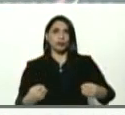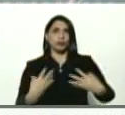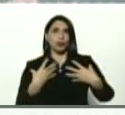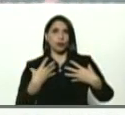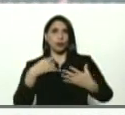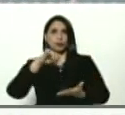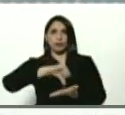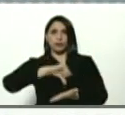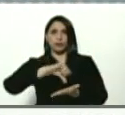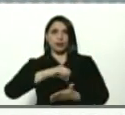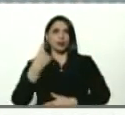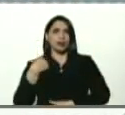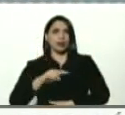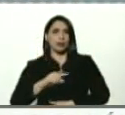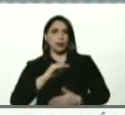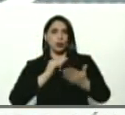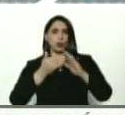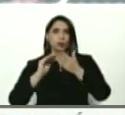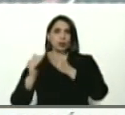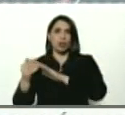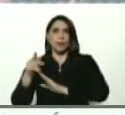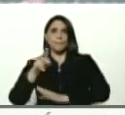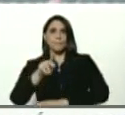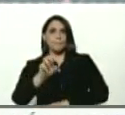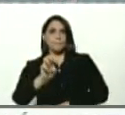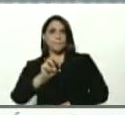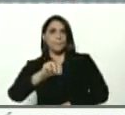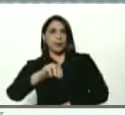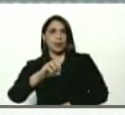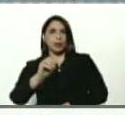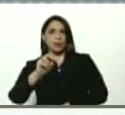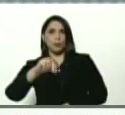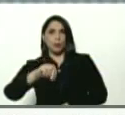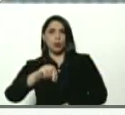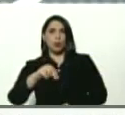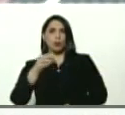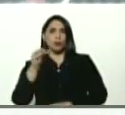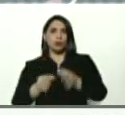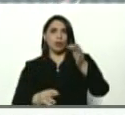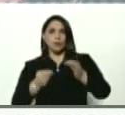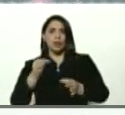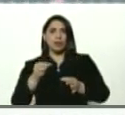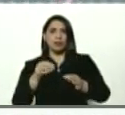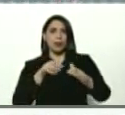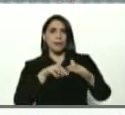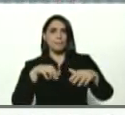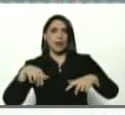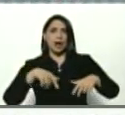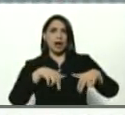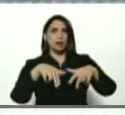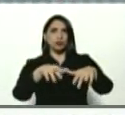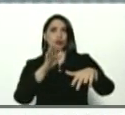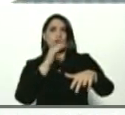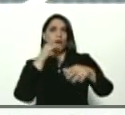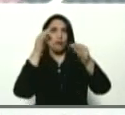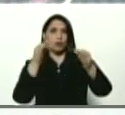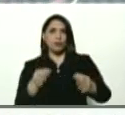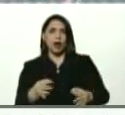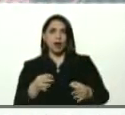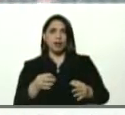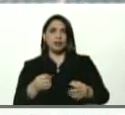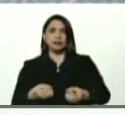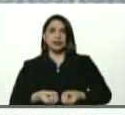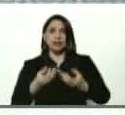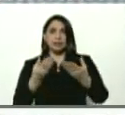que tenemos en la comunidad Pemona, justamente por el paso informal que se está dando sin ningún tipo de control